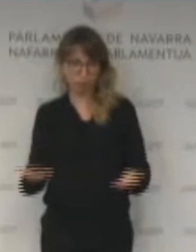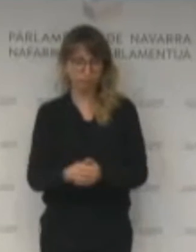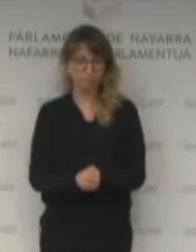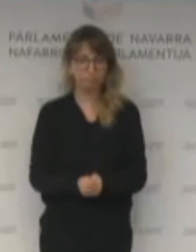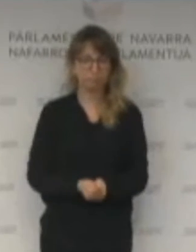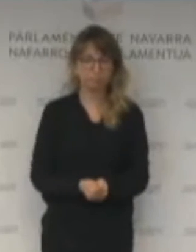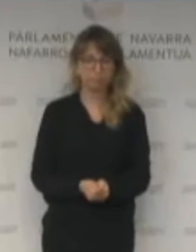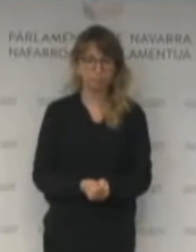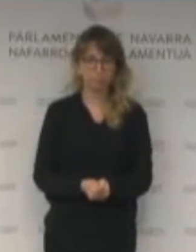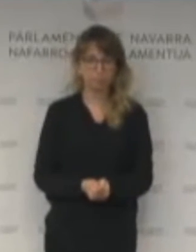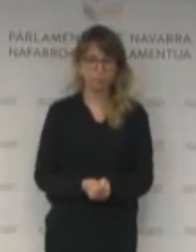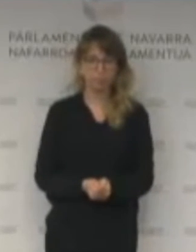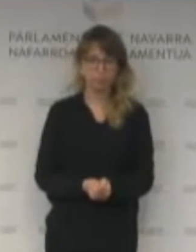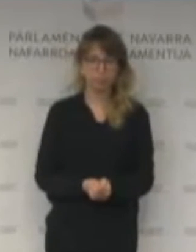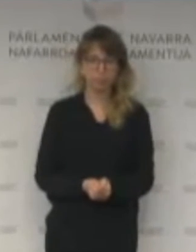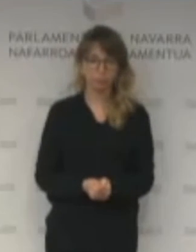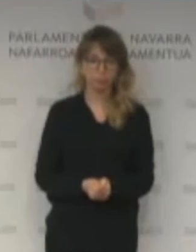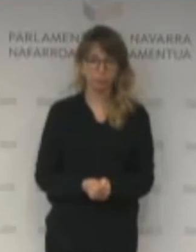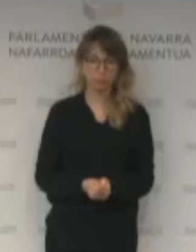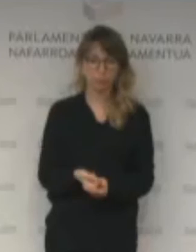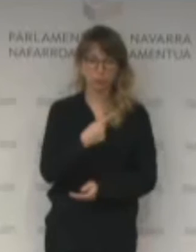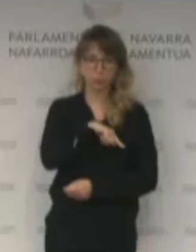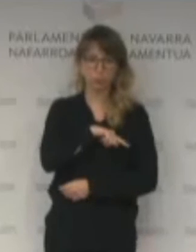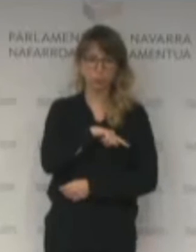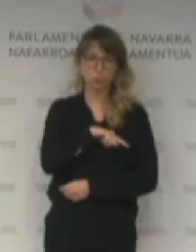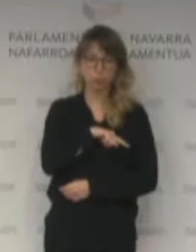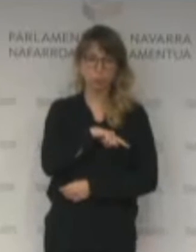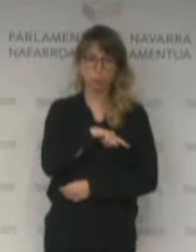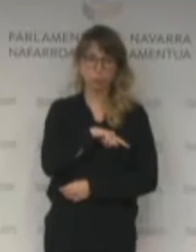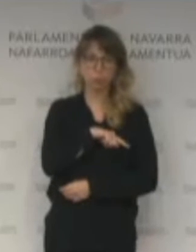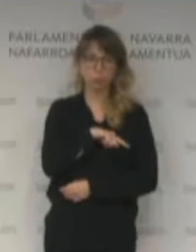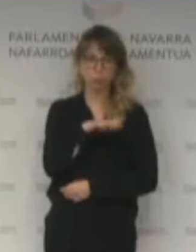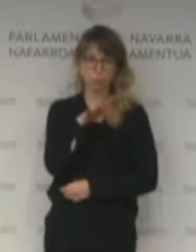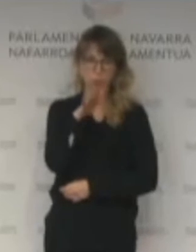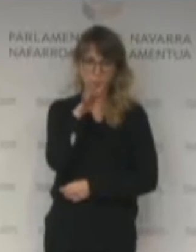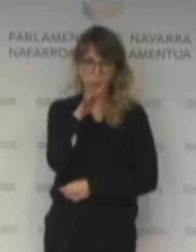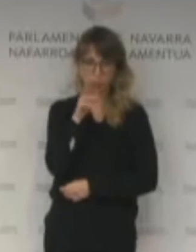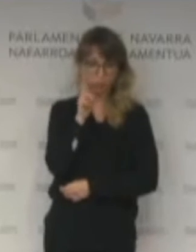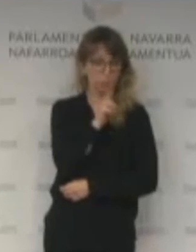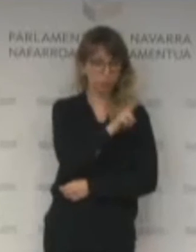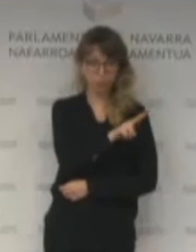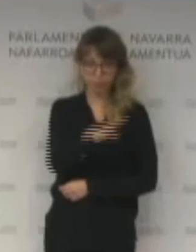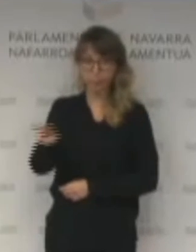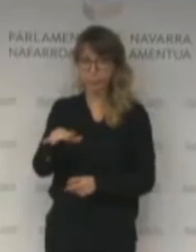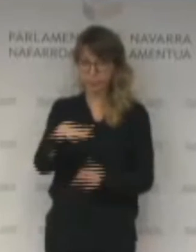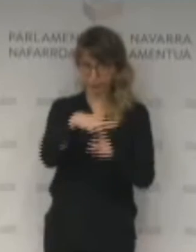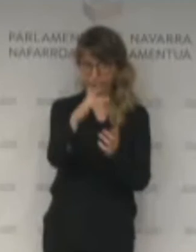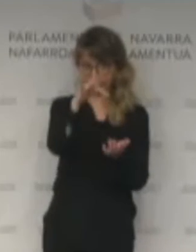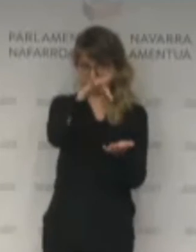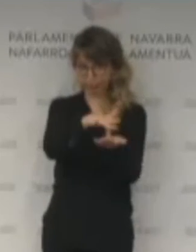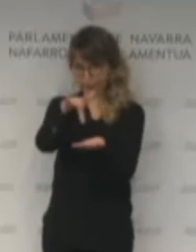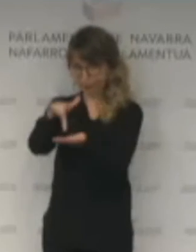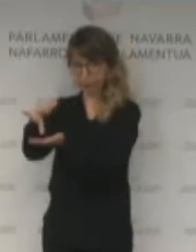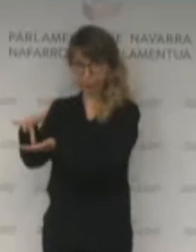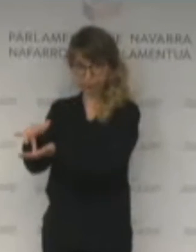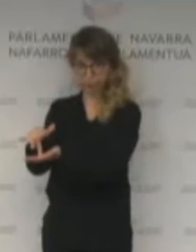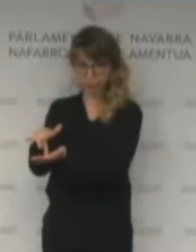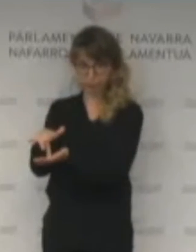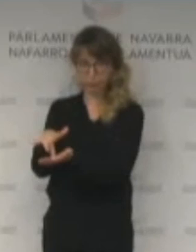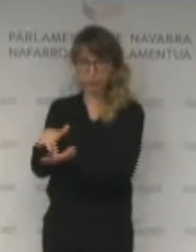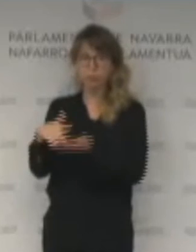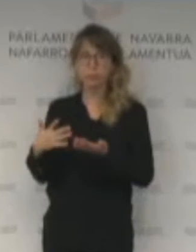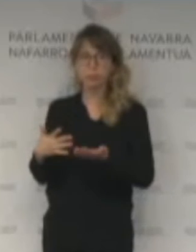creo que estamos aconteciendo a esto y esto está pasando. Y pasa que el objetivo